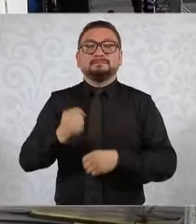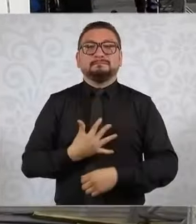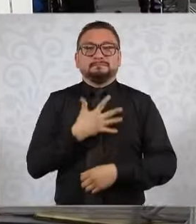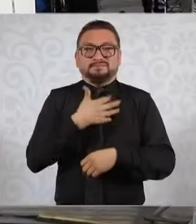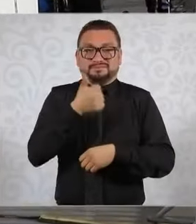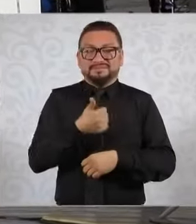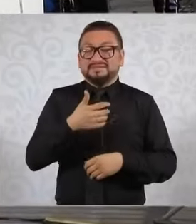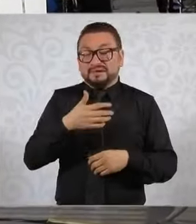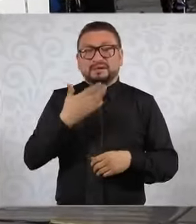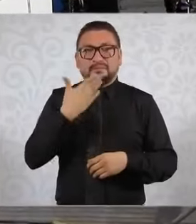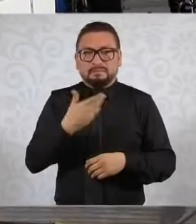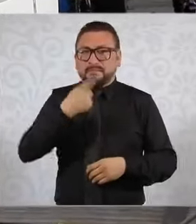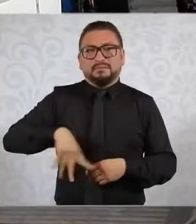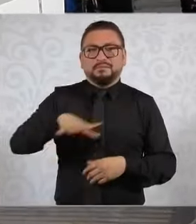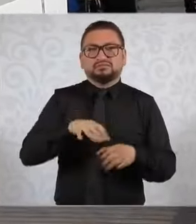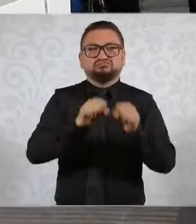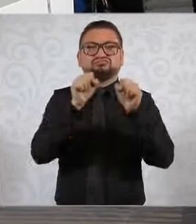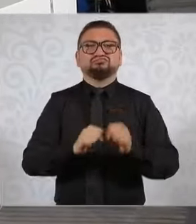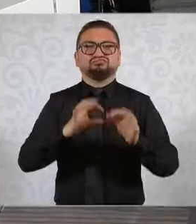de salud.